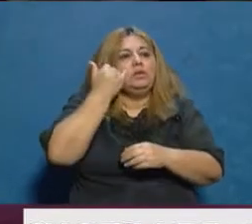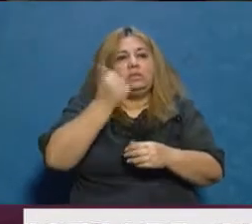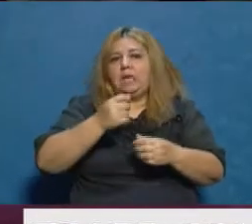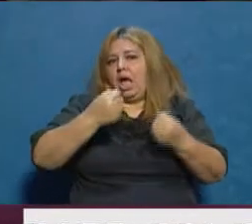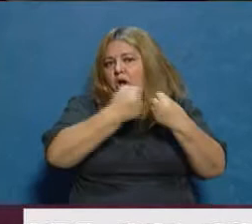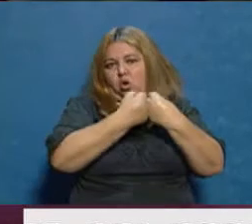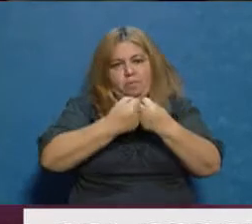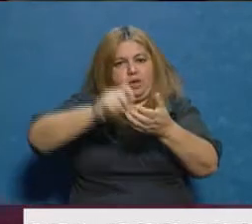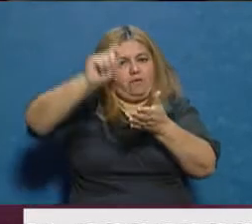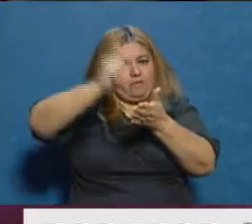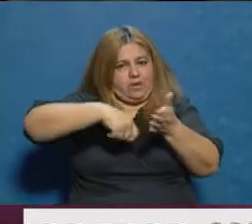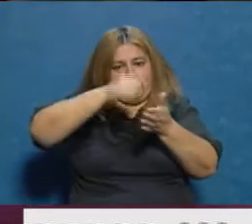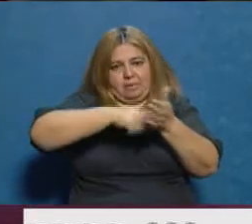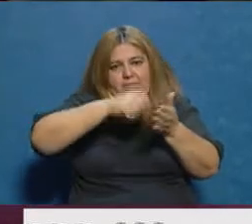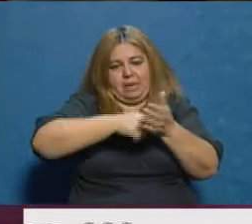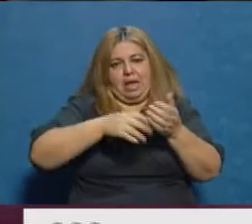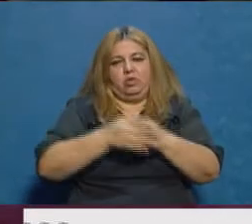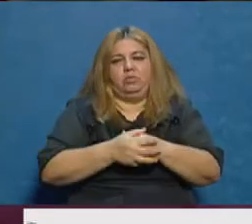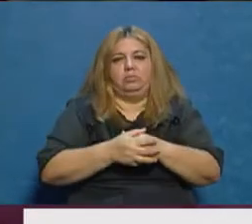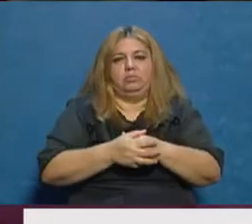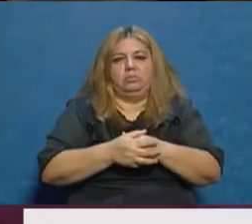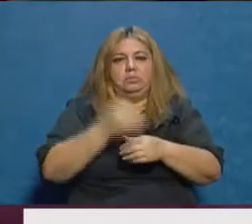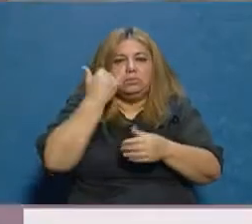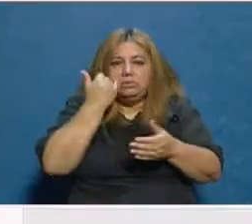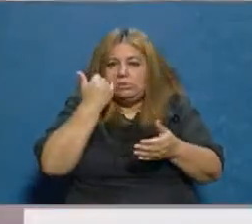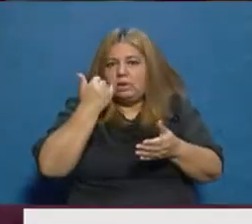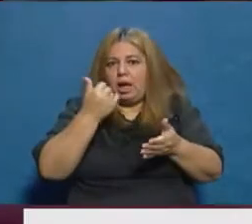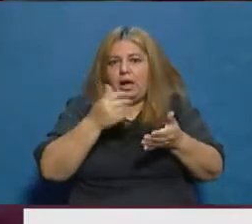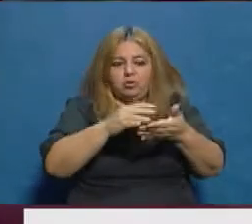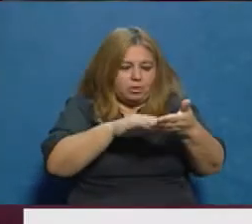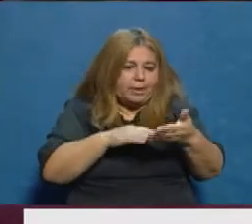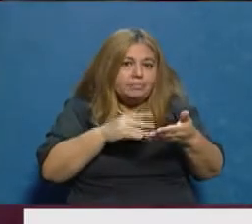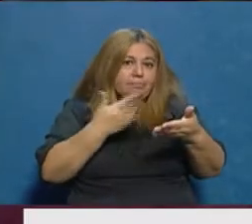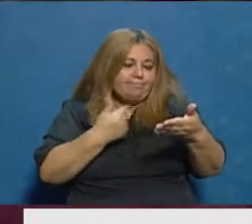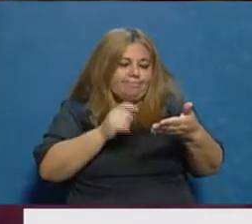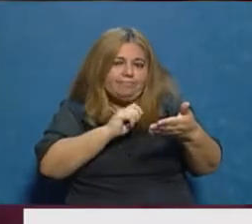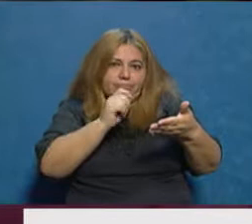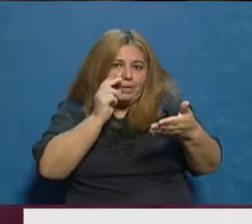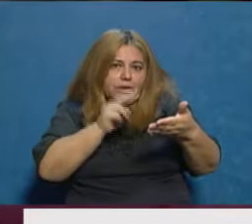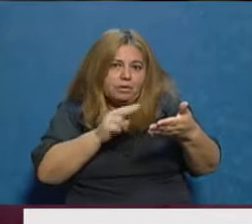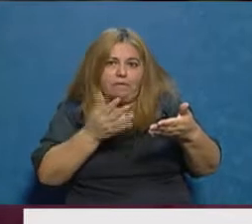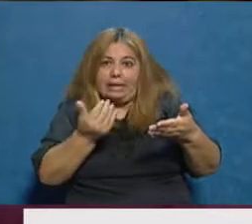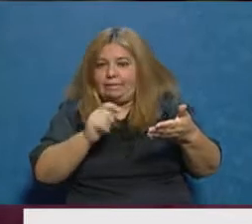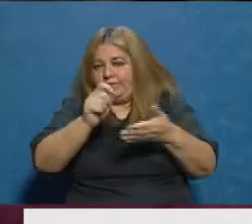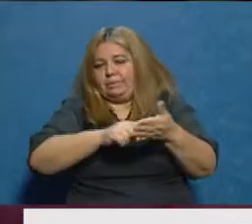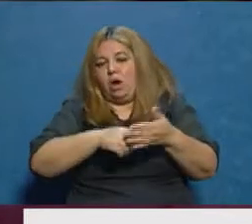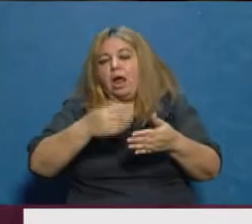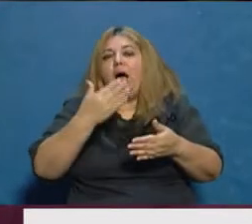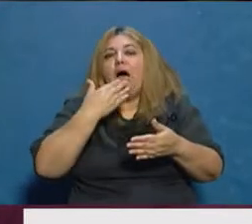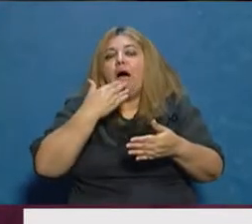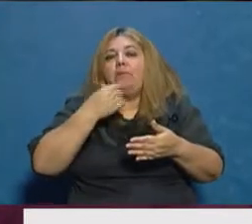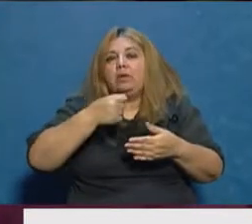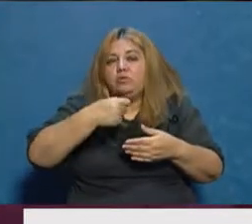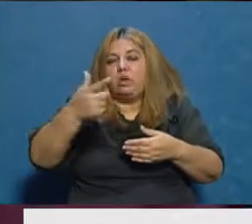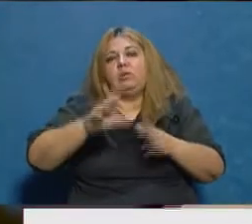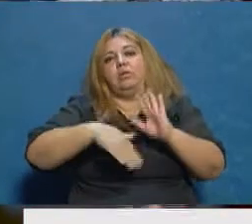recibimos el primer borrador y estaba la firma, ¿no? A partir del sueldo de ahora de abril y duraría durante